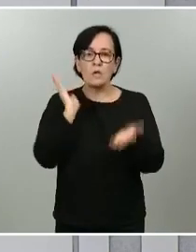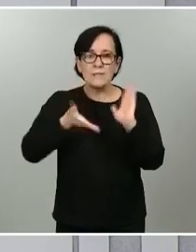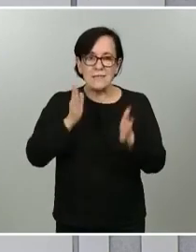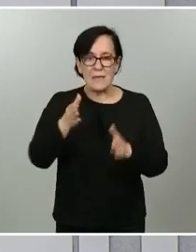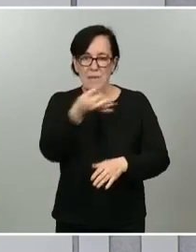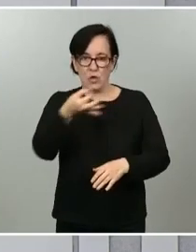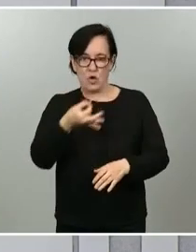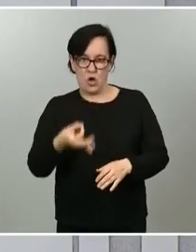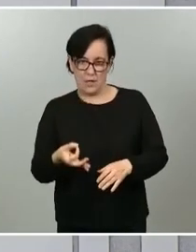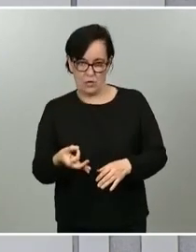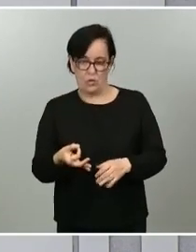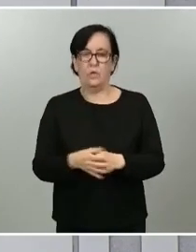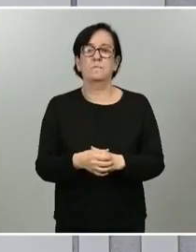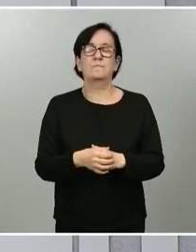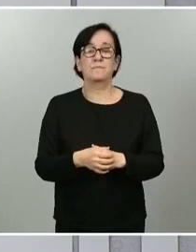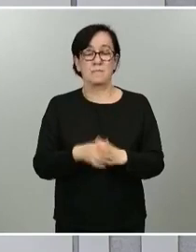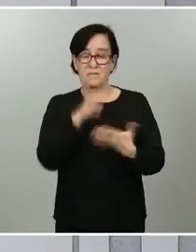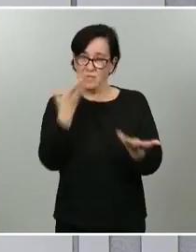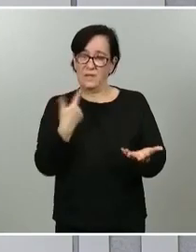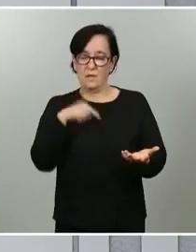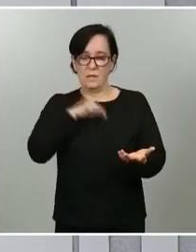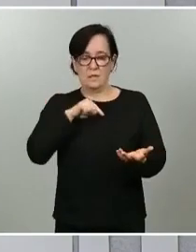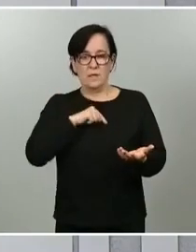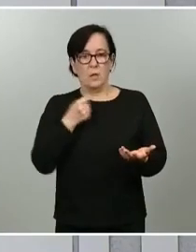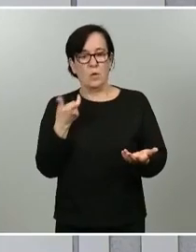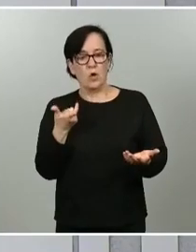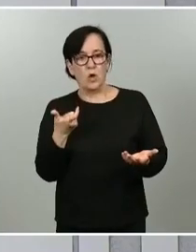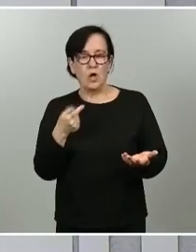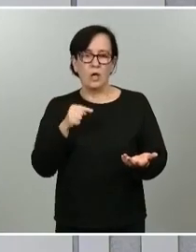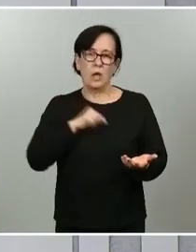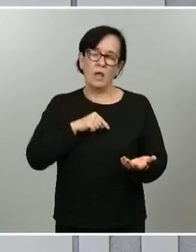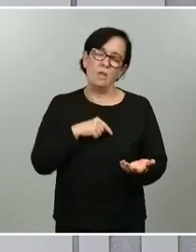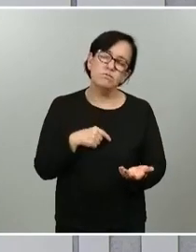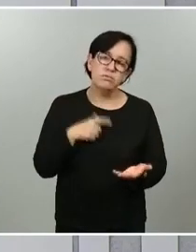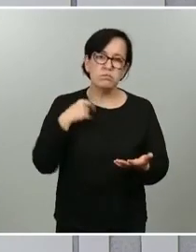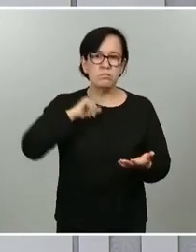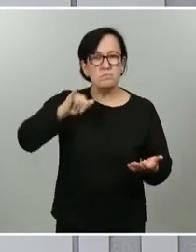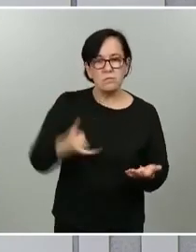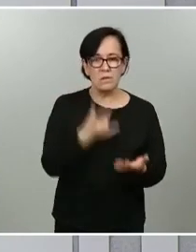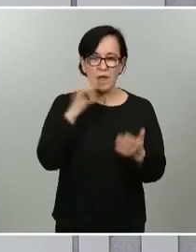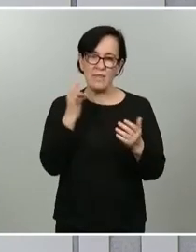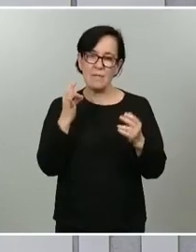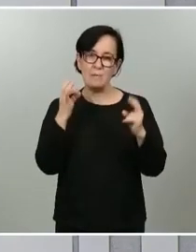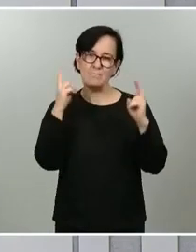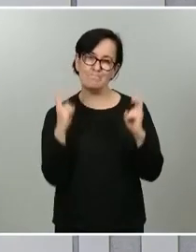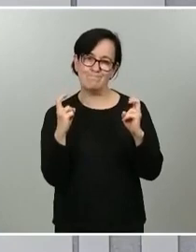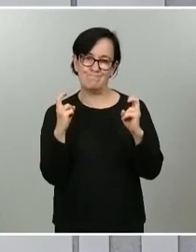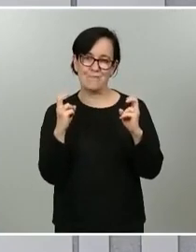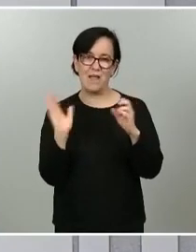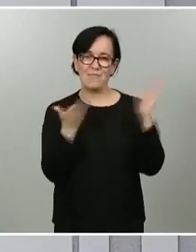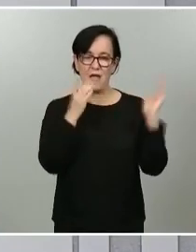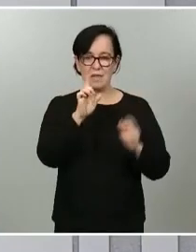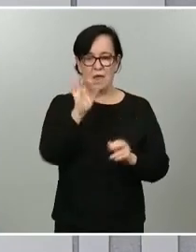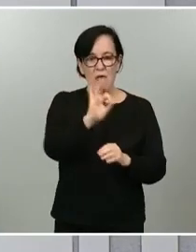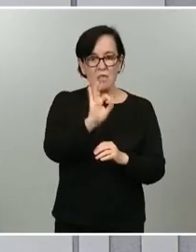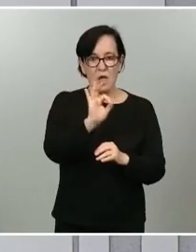Entendemos, además, que haya una cierta decepción en los sitios que aún tienen que permanecer, en la fase 0, pero tenemos que ser muy